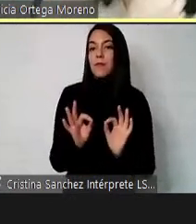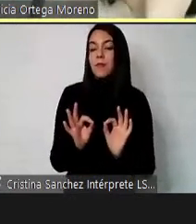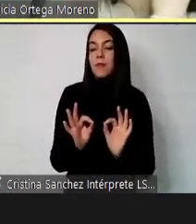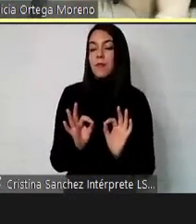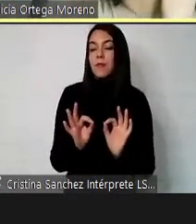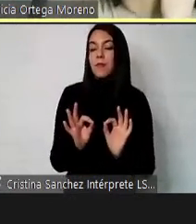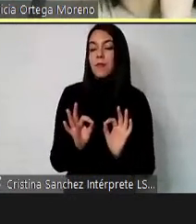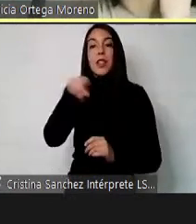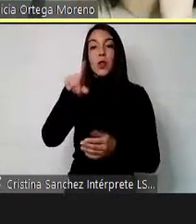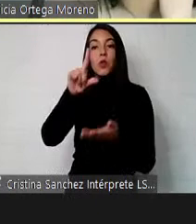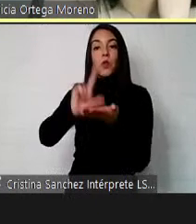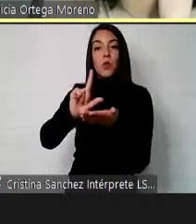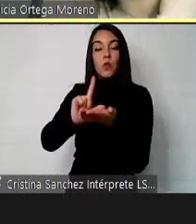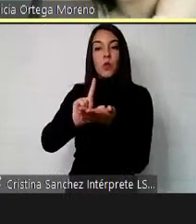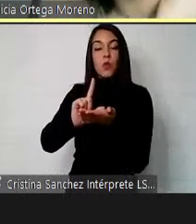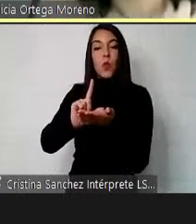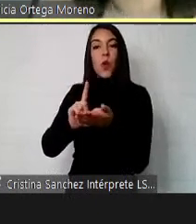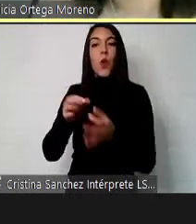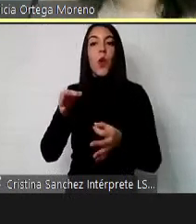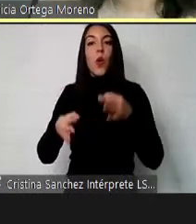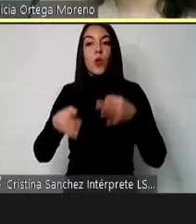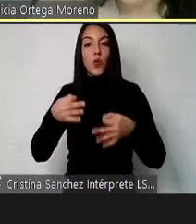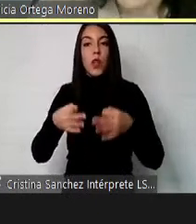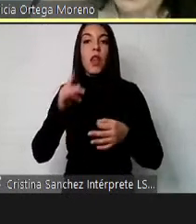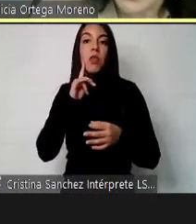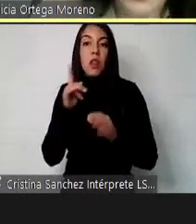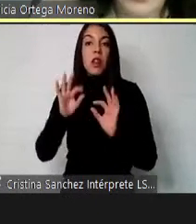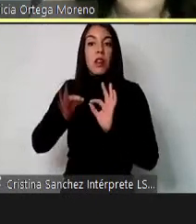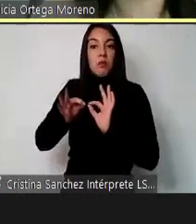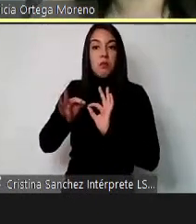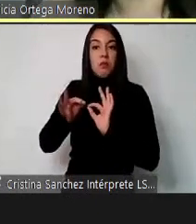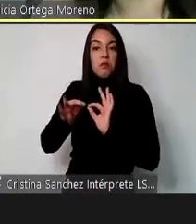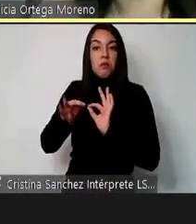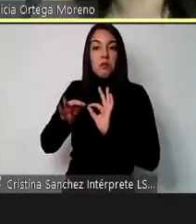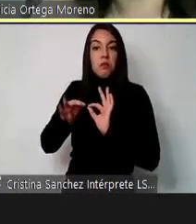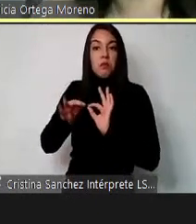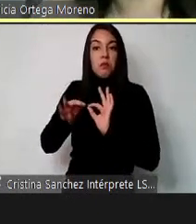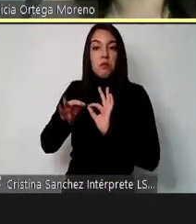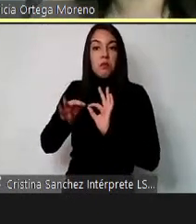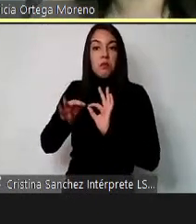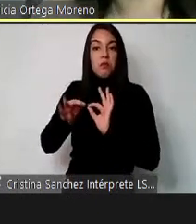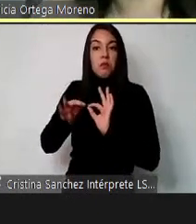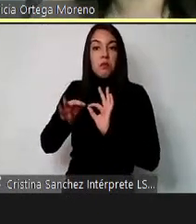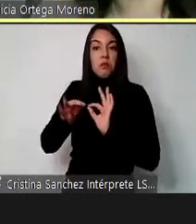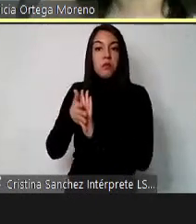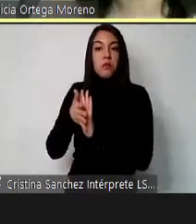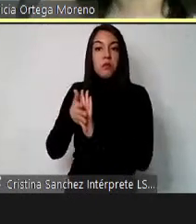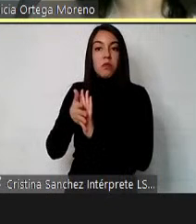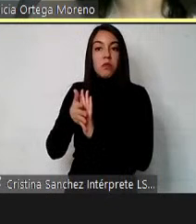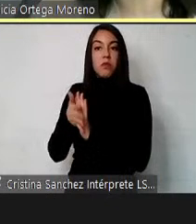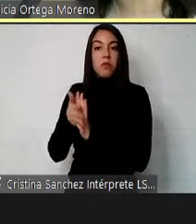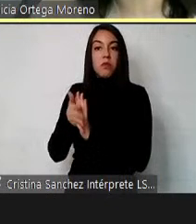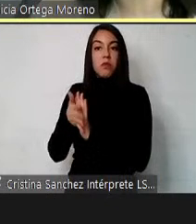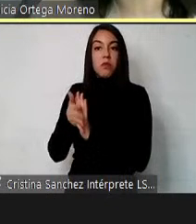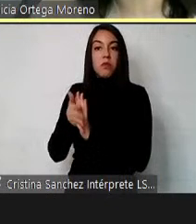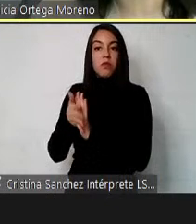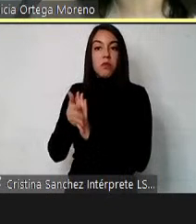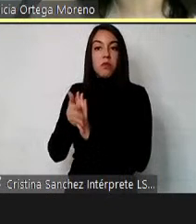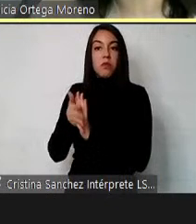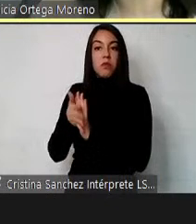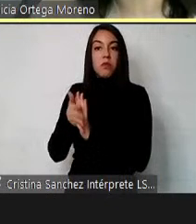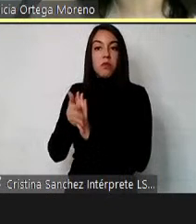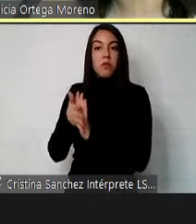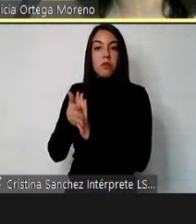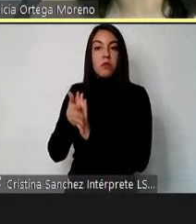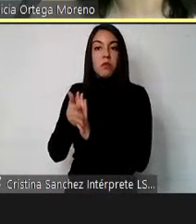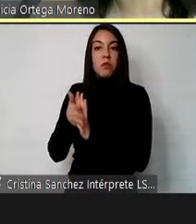tener el intérprete en lenguaje de señas si fuese necesario. Esa obligación corre para todos, pero aquí está de manera